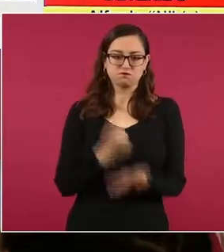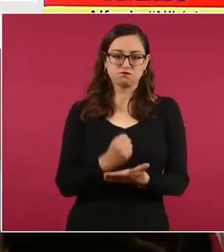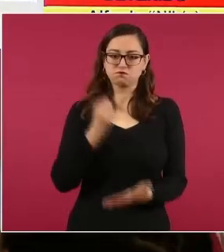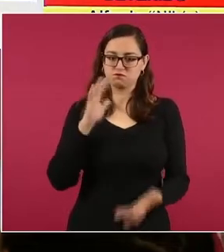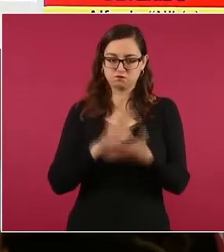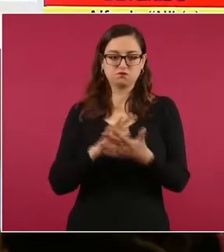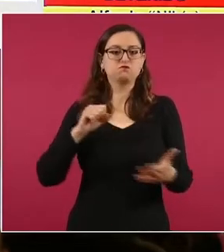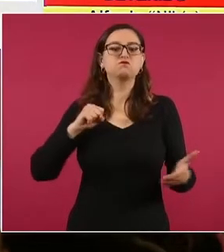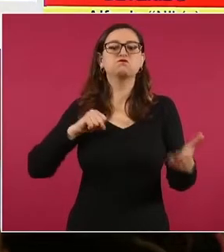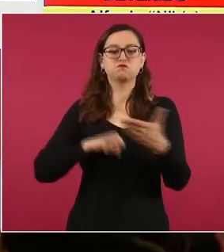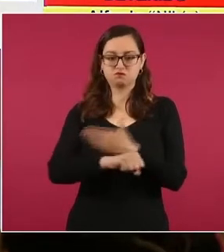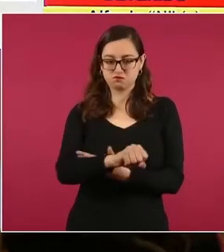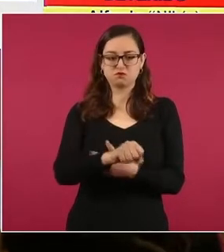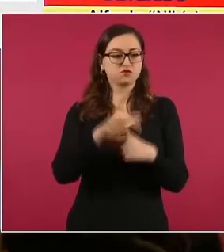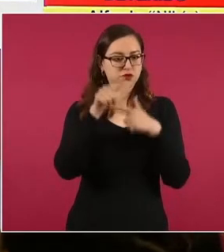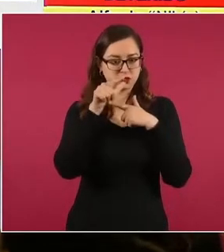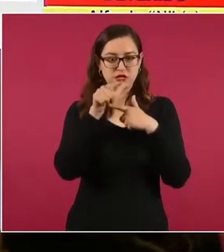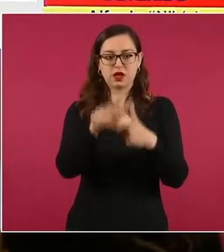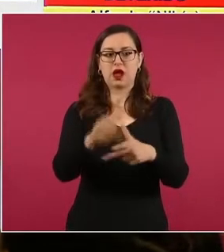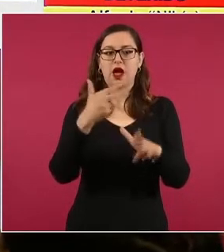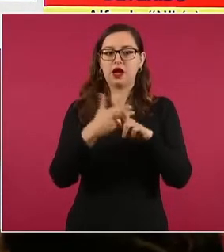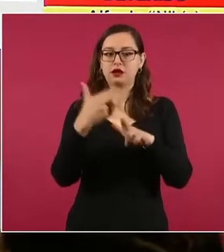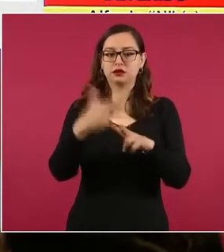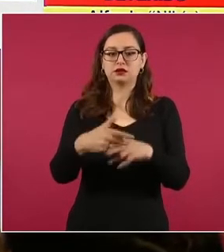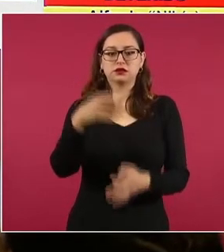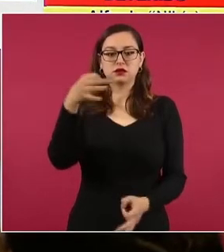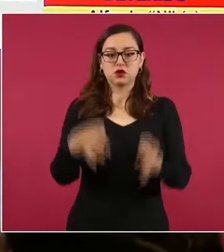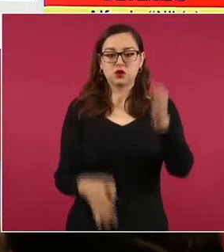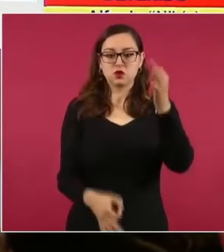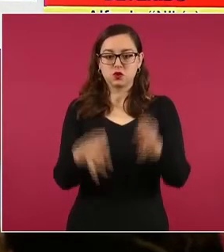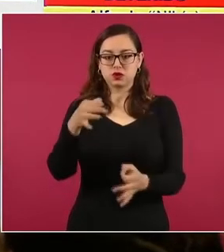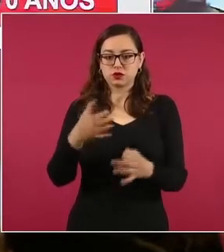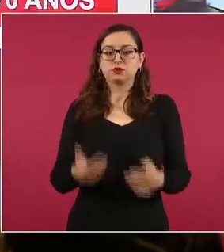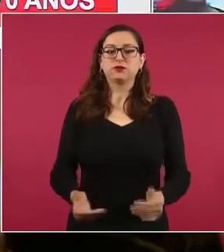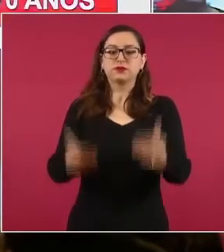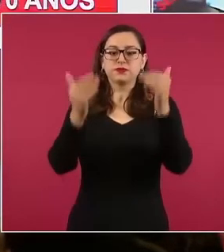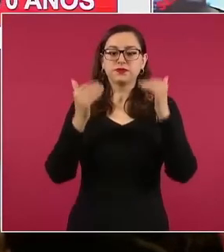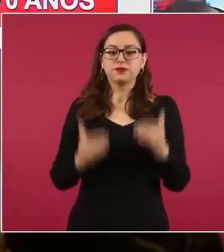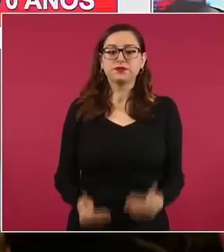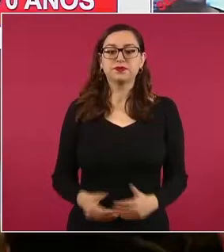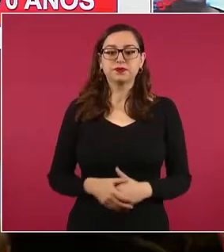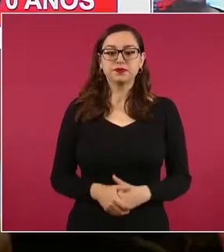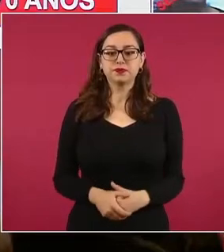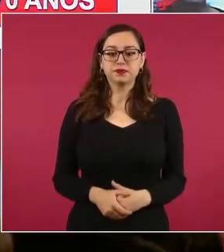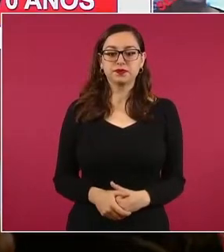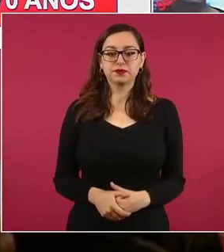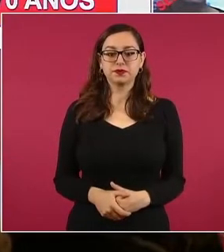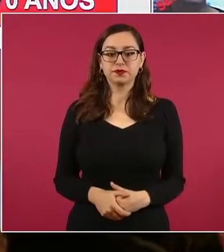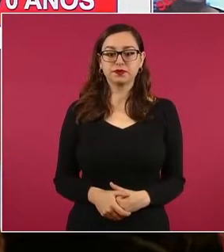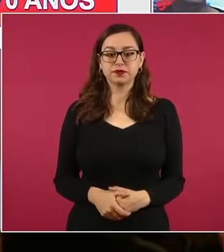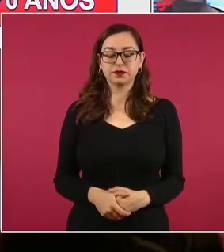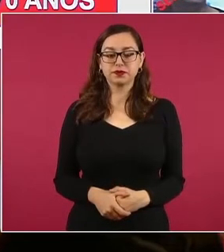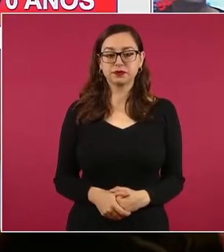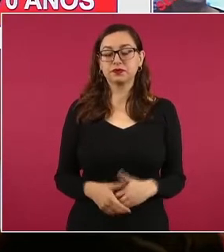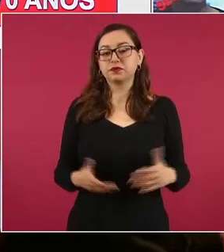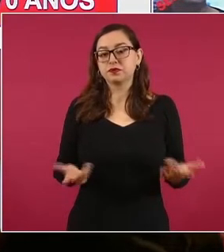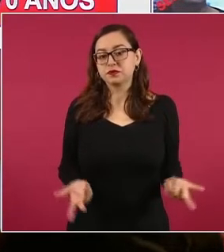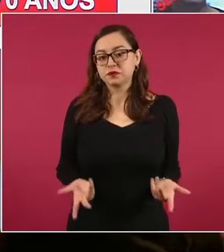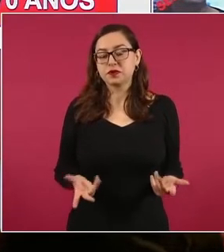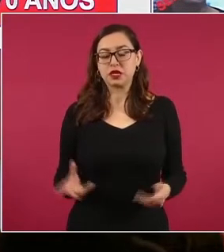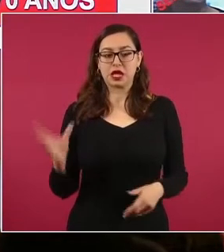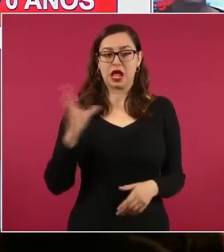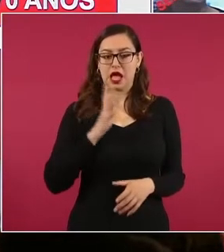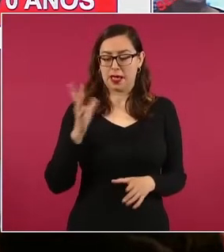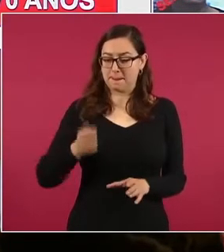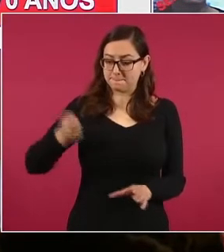cautelar de prisión preventiva este sujeto. Siguiente. Hay diversas sentencias que damos